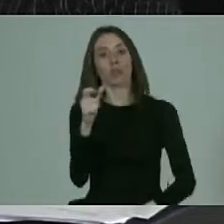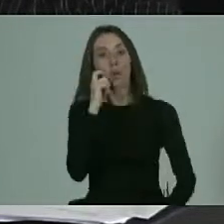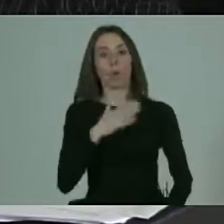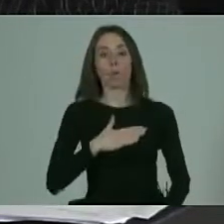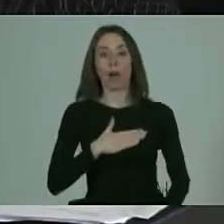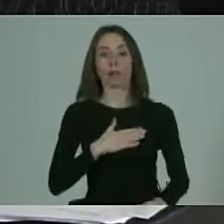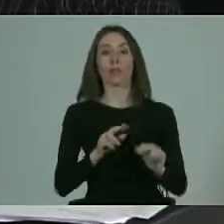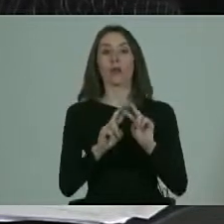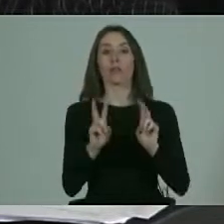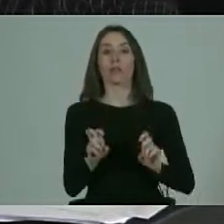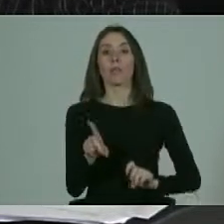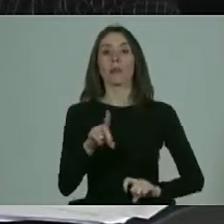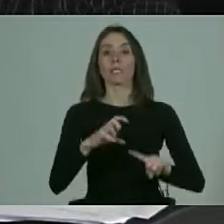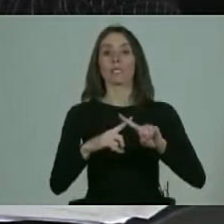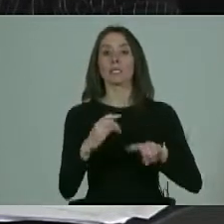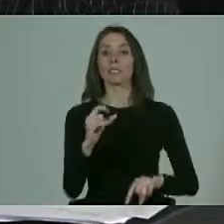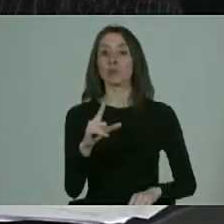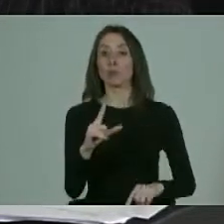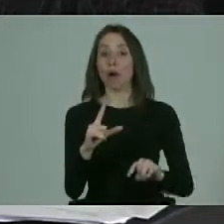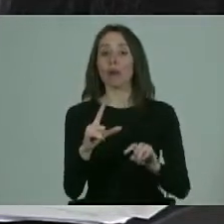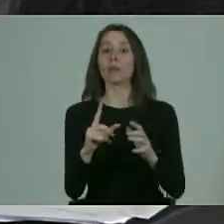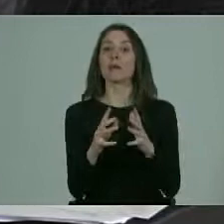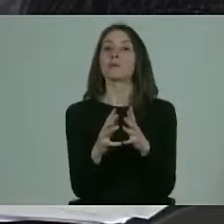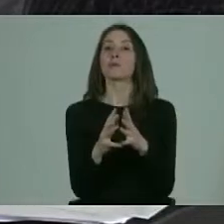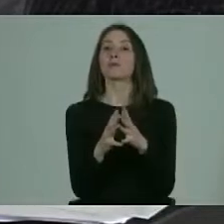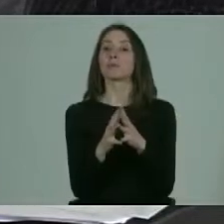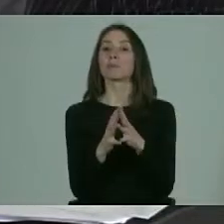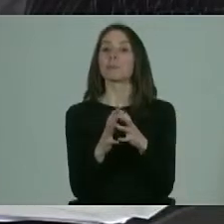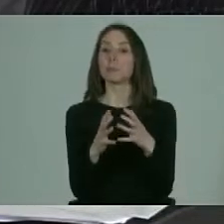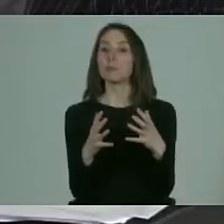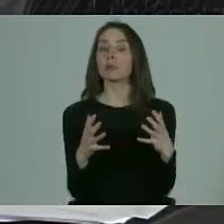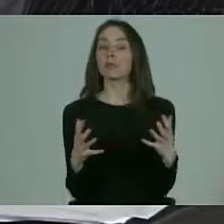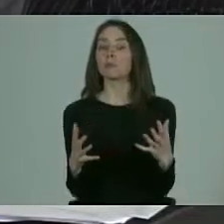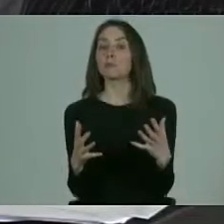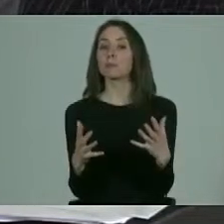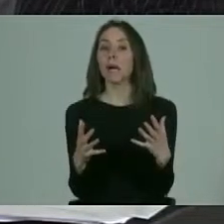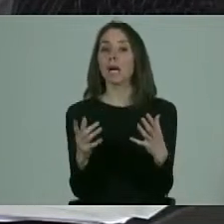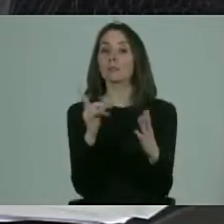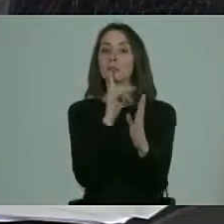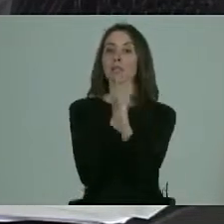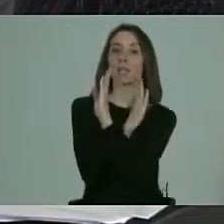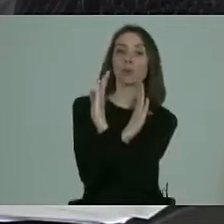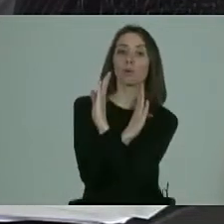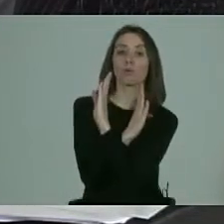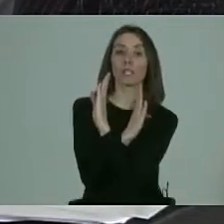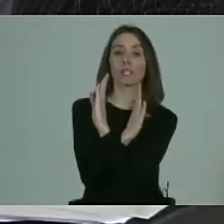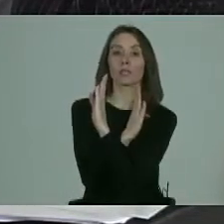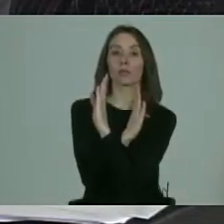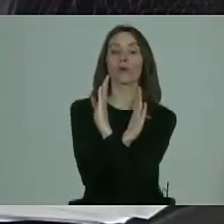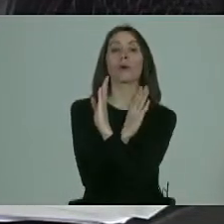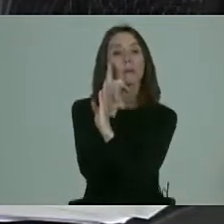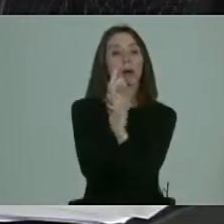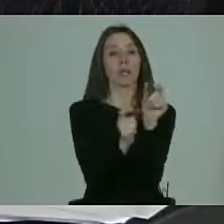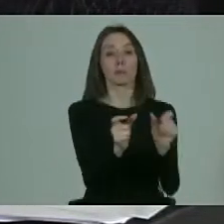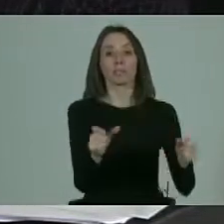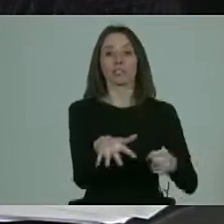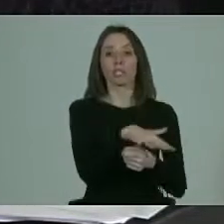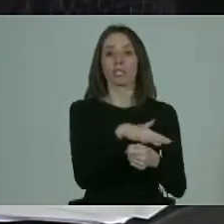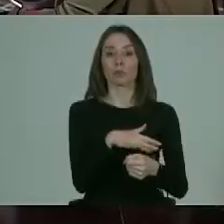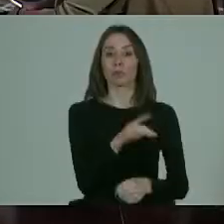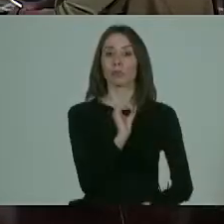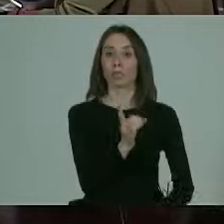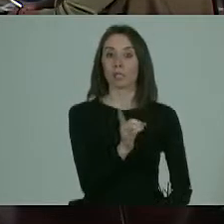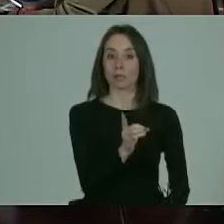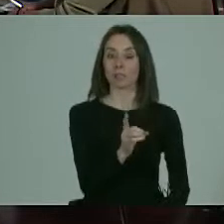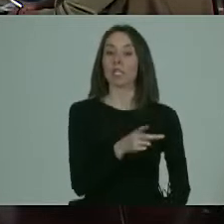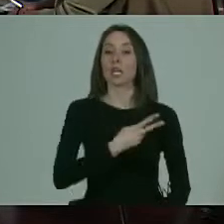en la sexual. Muchísimo más encubierto está en el segmento de las personas en situación de discapacidad.